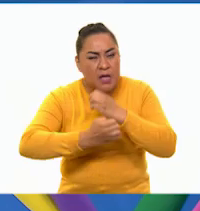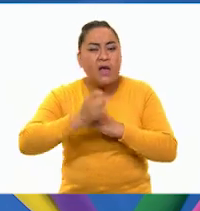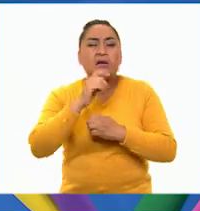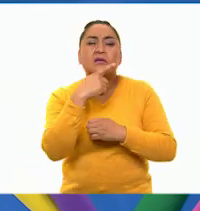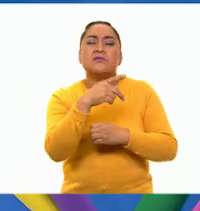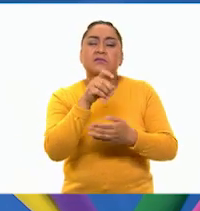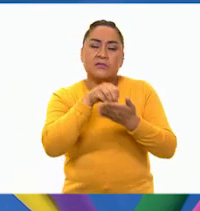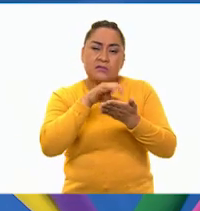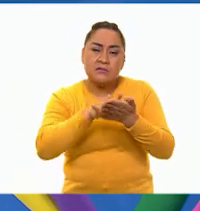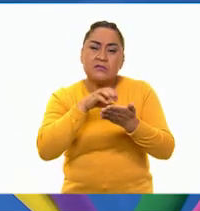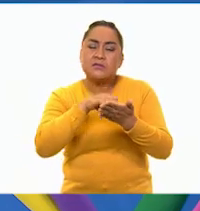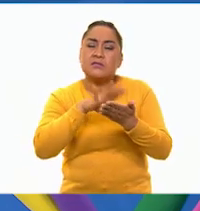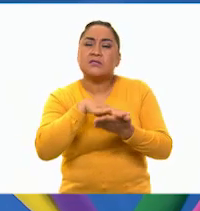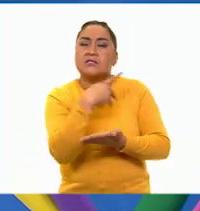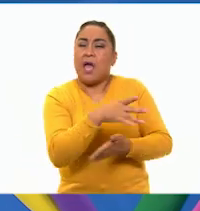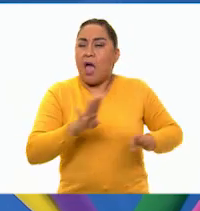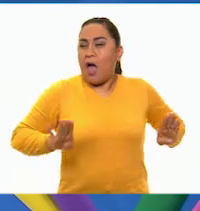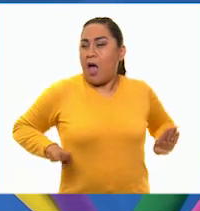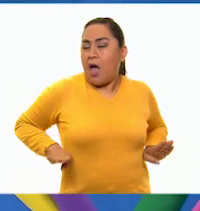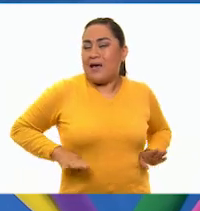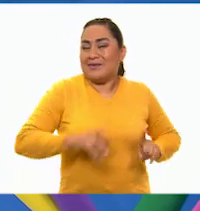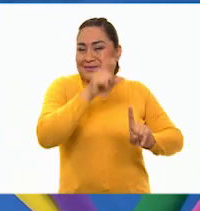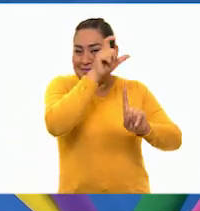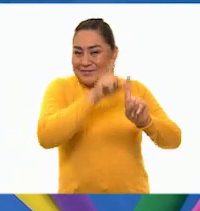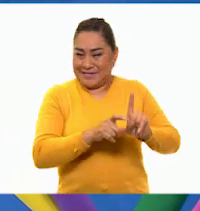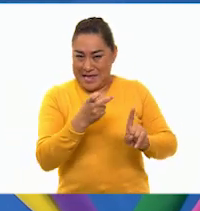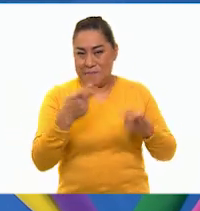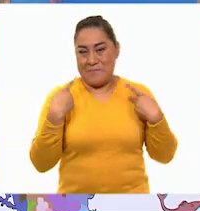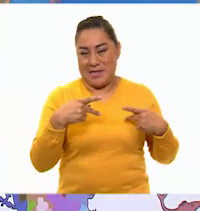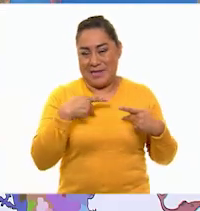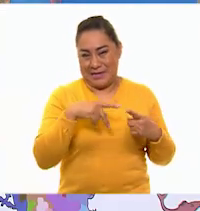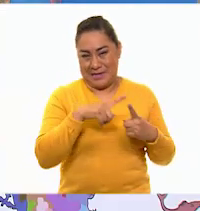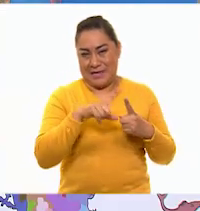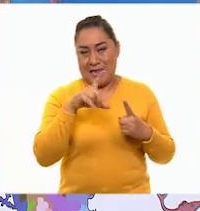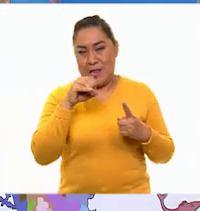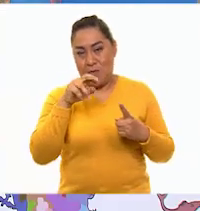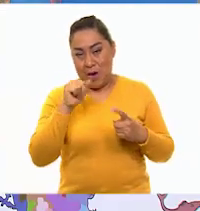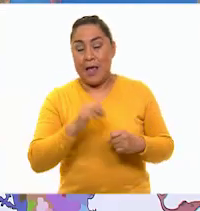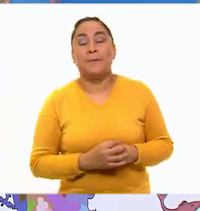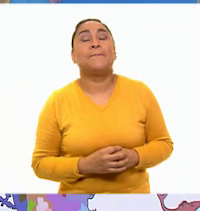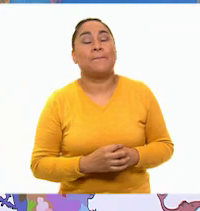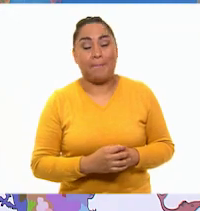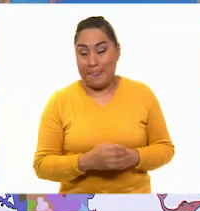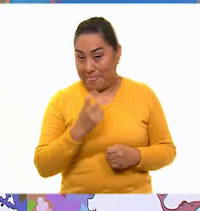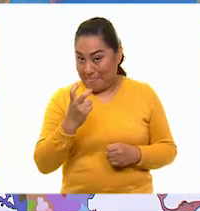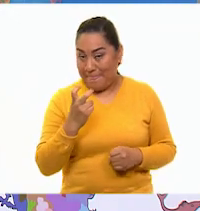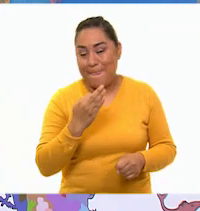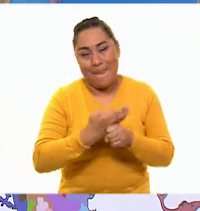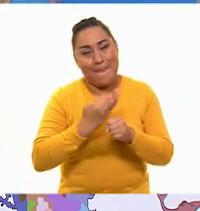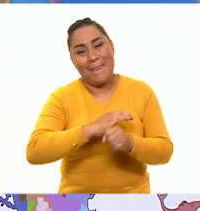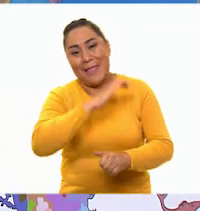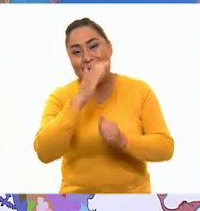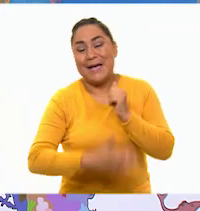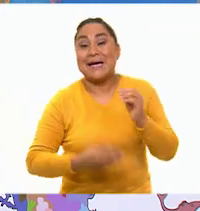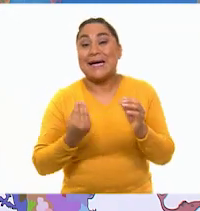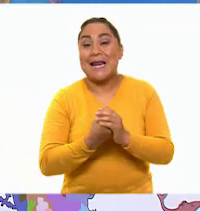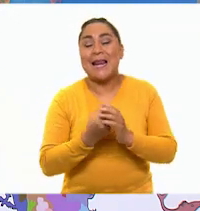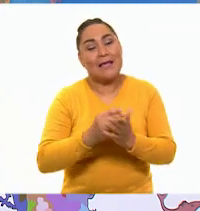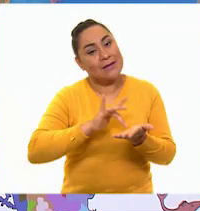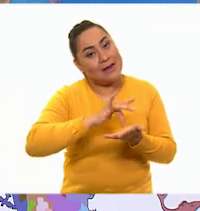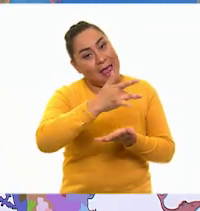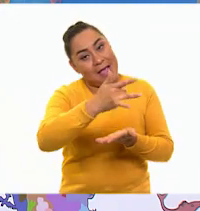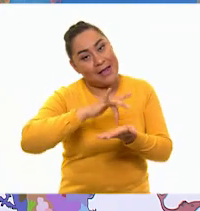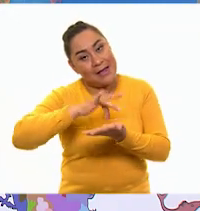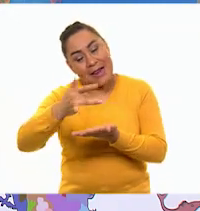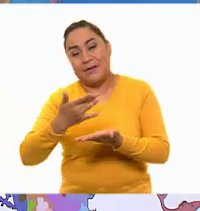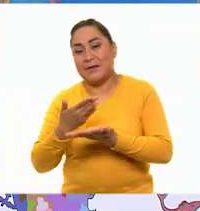y rasgos de personalidad de nuestro personaje seleccionado. Bueno, pues con esto llegamos al final. Muchas gracias, estudiantes en